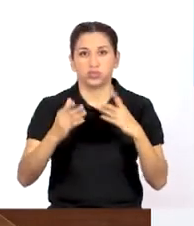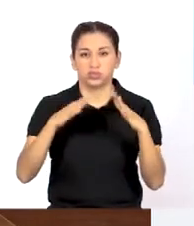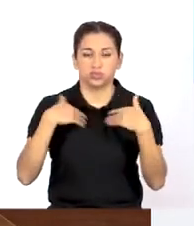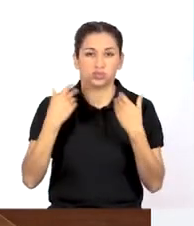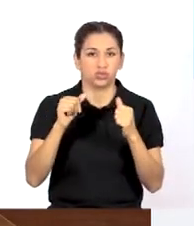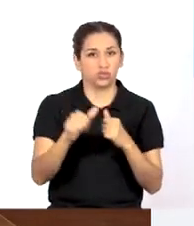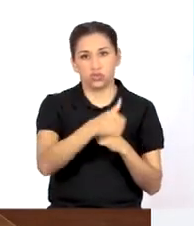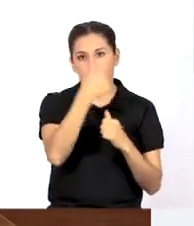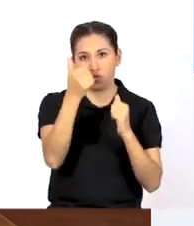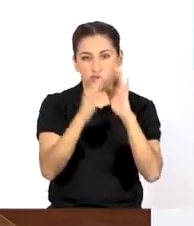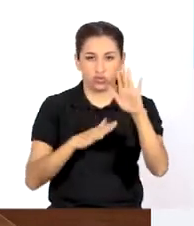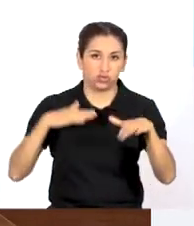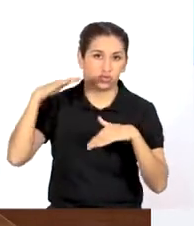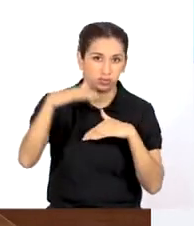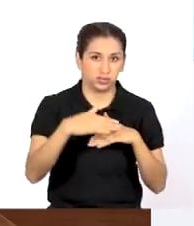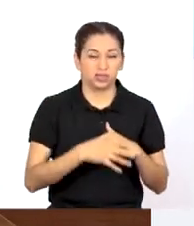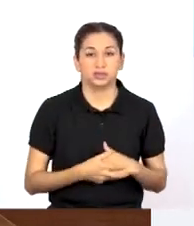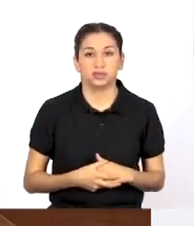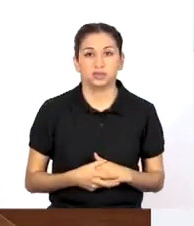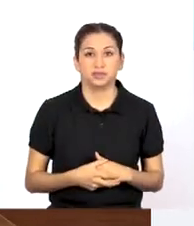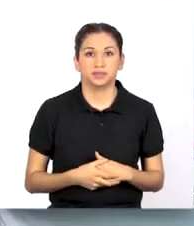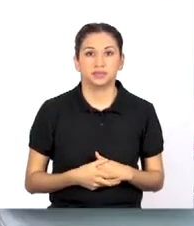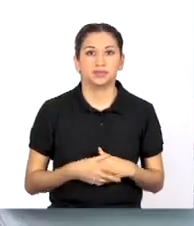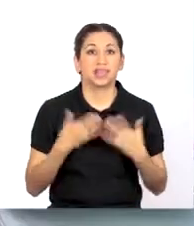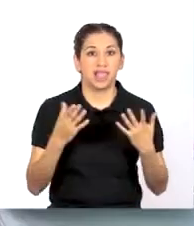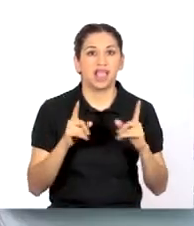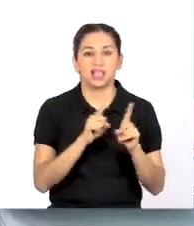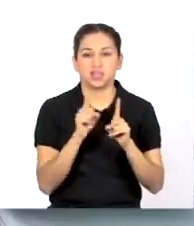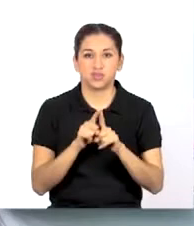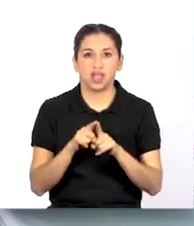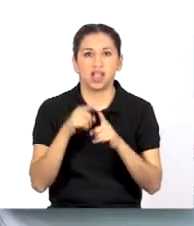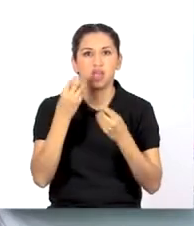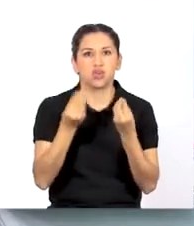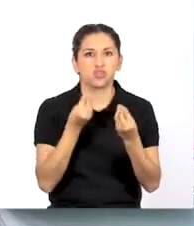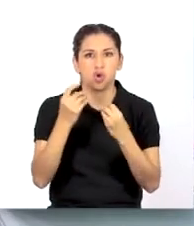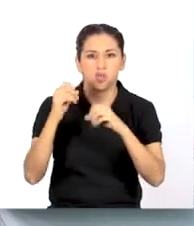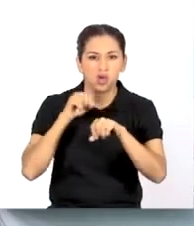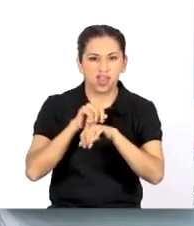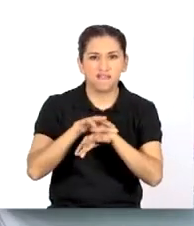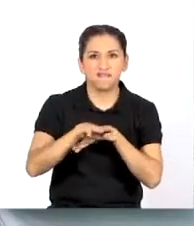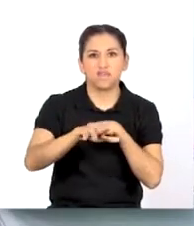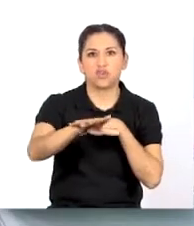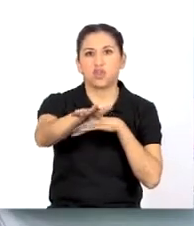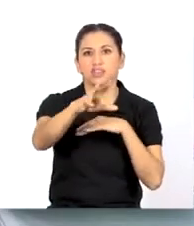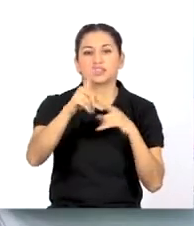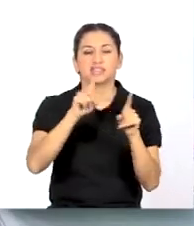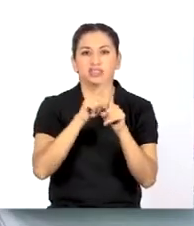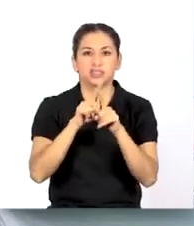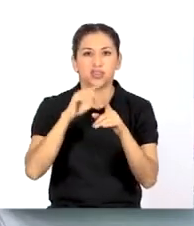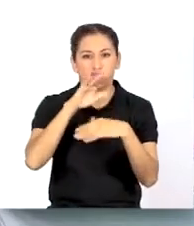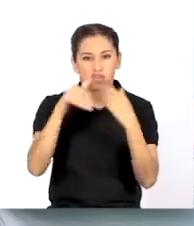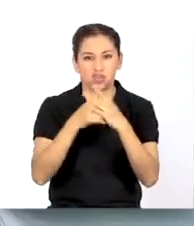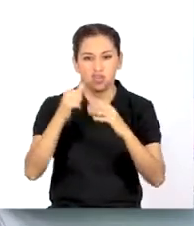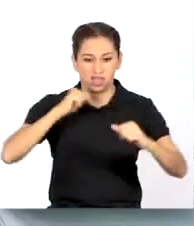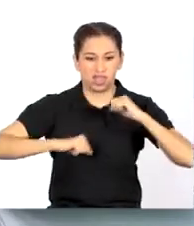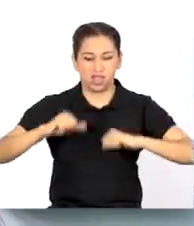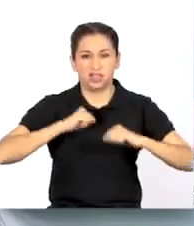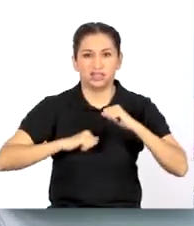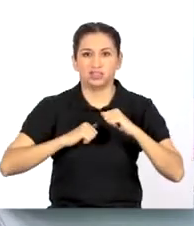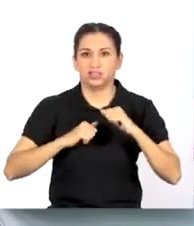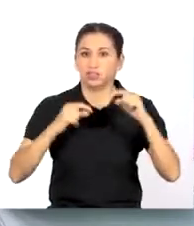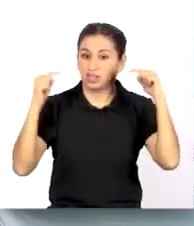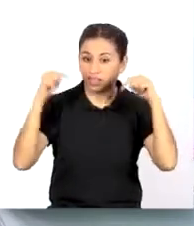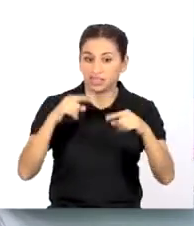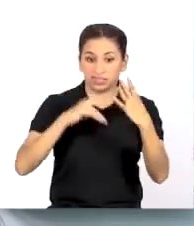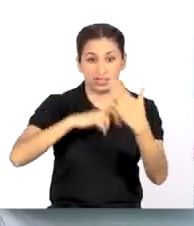a la próxima actividad de este segundo momento. ¿Qué sería determinar la influencia y acciones de los actores estratégicos